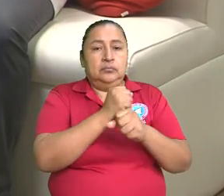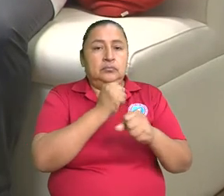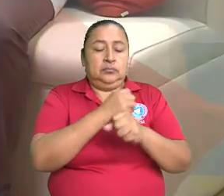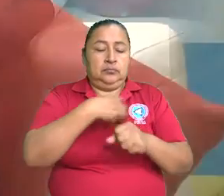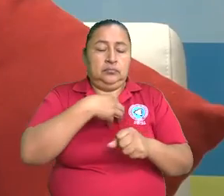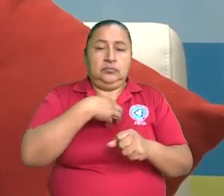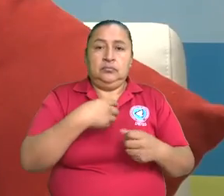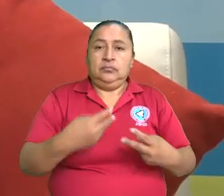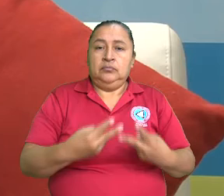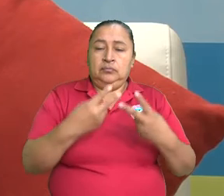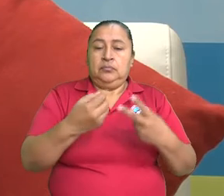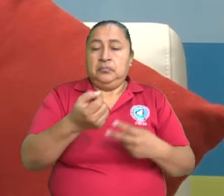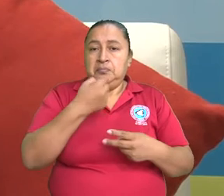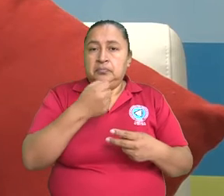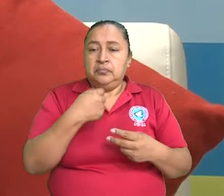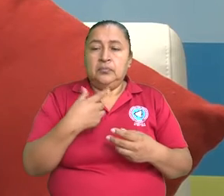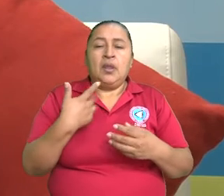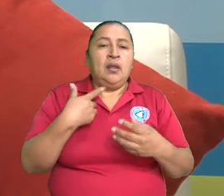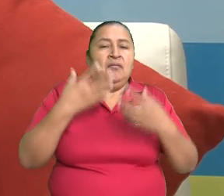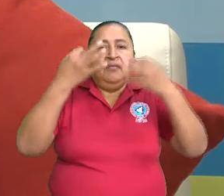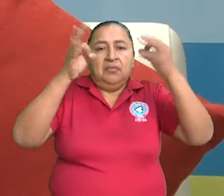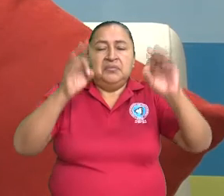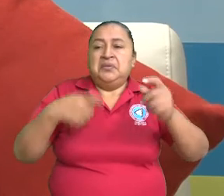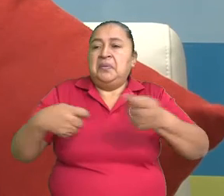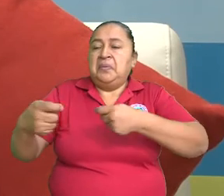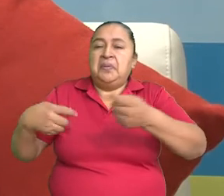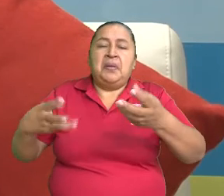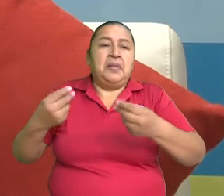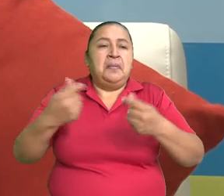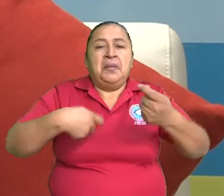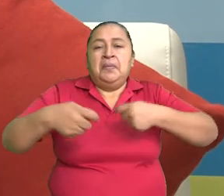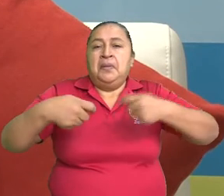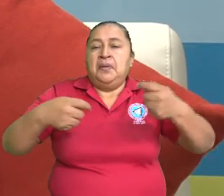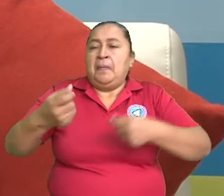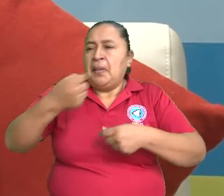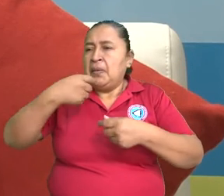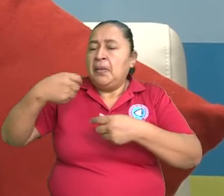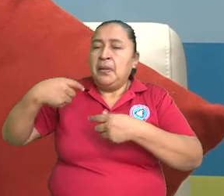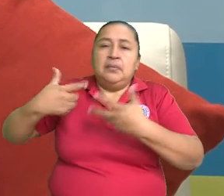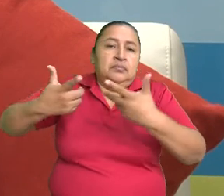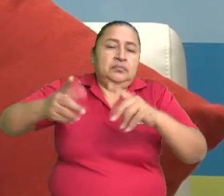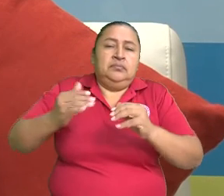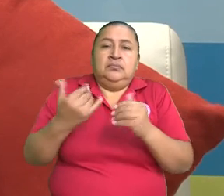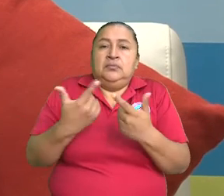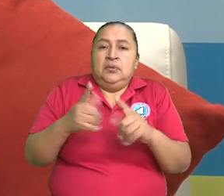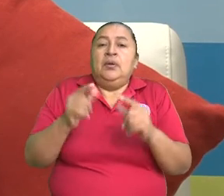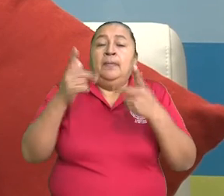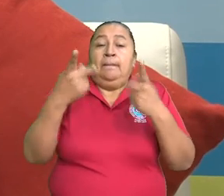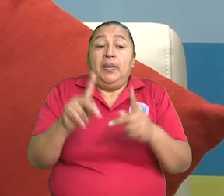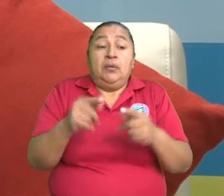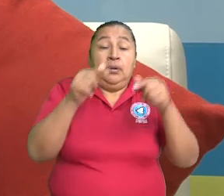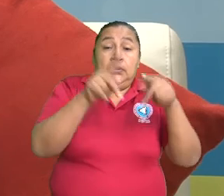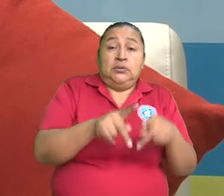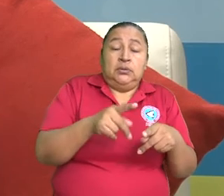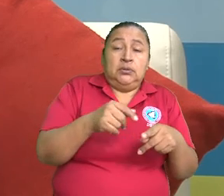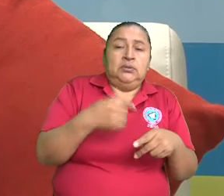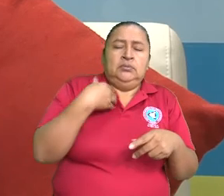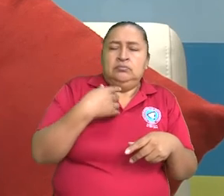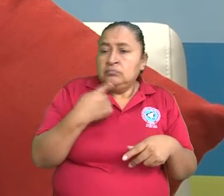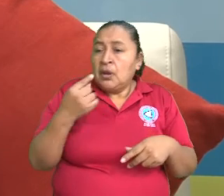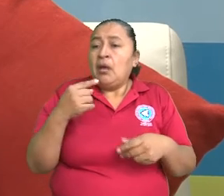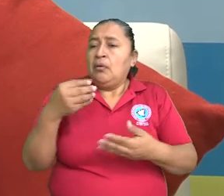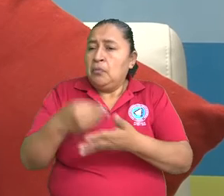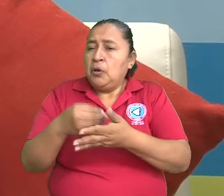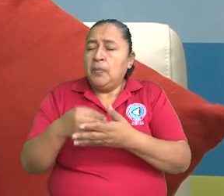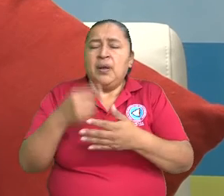automedicación, la venta popular de medicamentos, o la venta indiscriminada, pues, de fármacos, de venta libre. Y, pues, el paciente tiene el acceso